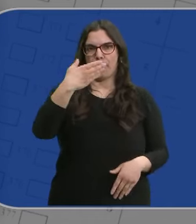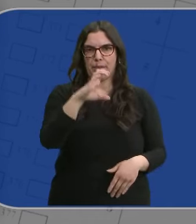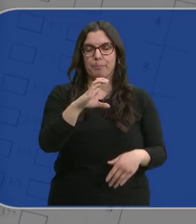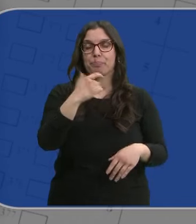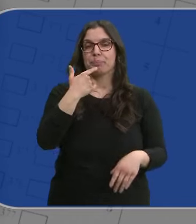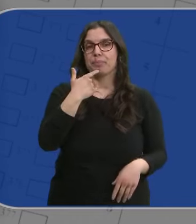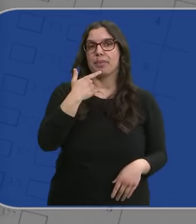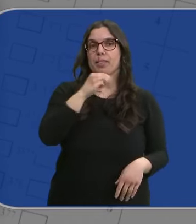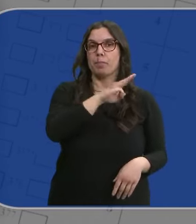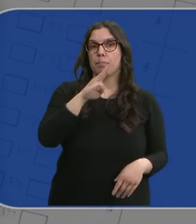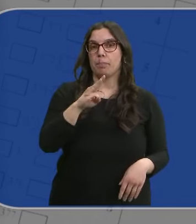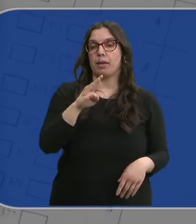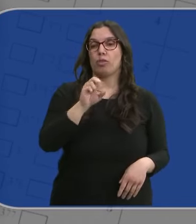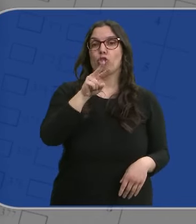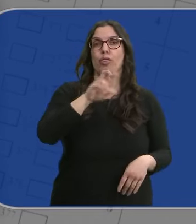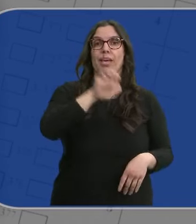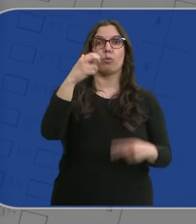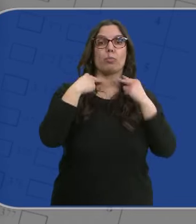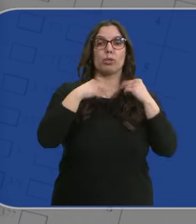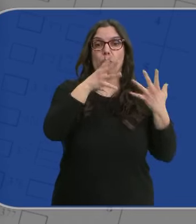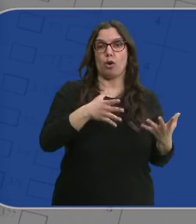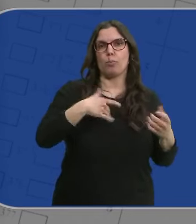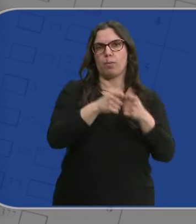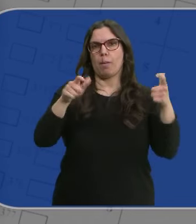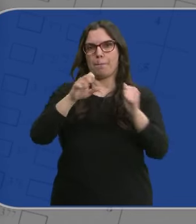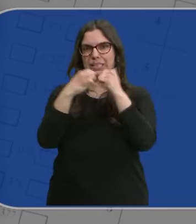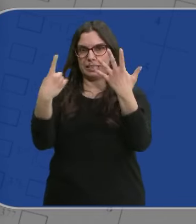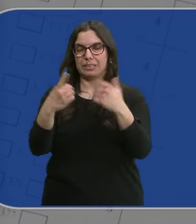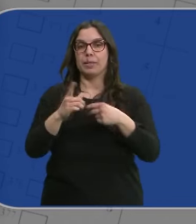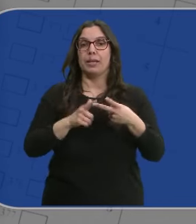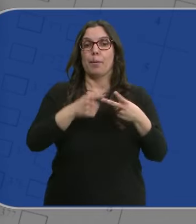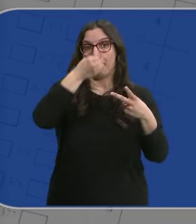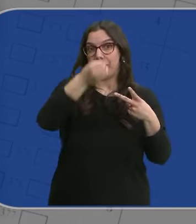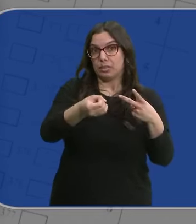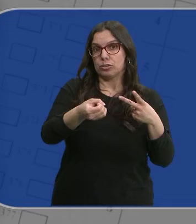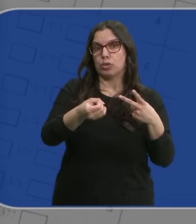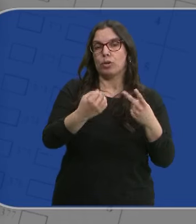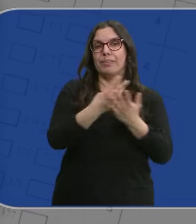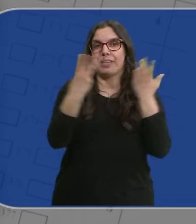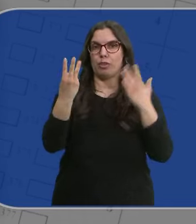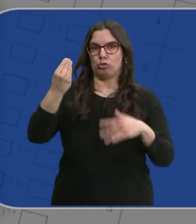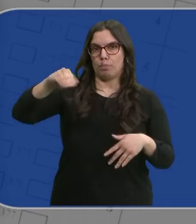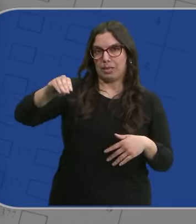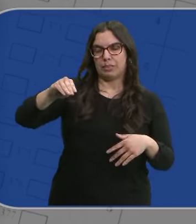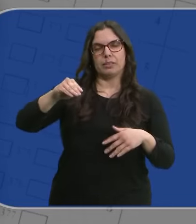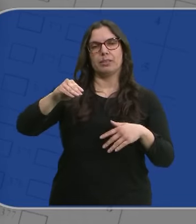El Partido Popular pasaría de los 12 eurodiputados actuales a 26. El PSOE por su parte sumaría 18, dos menos de los que